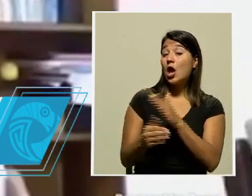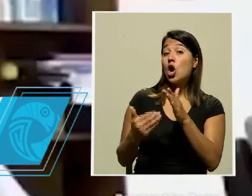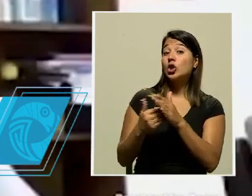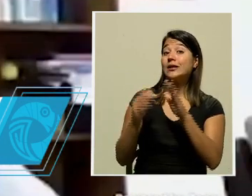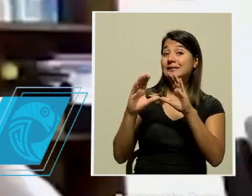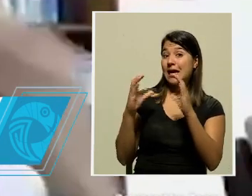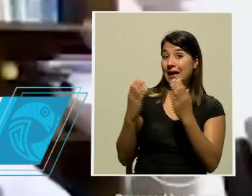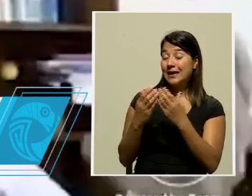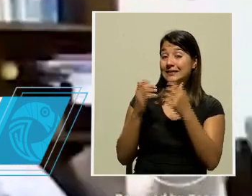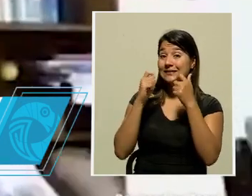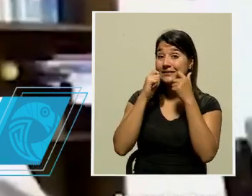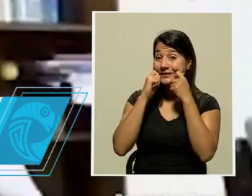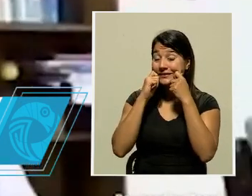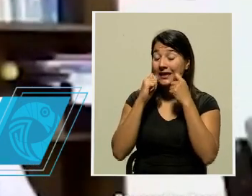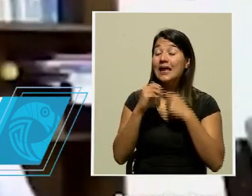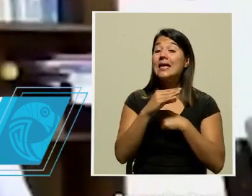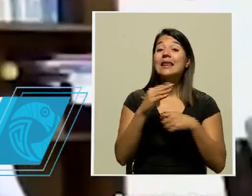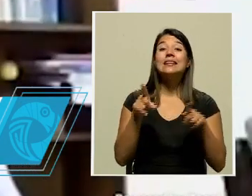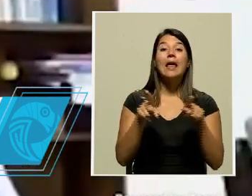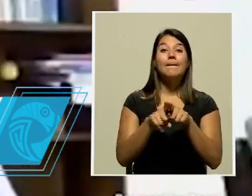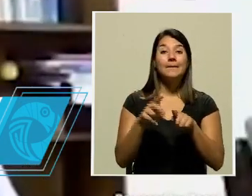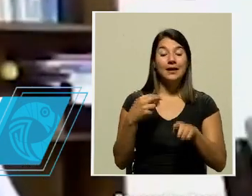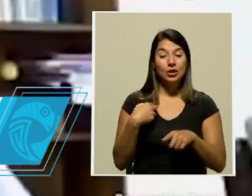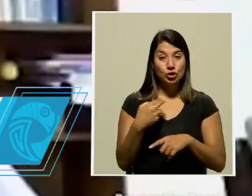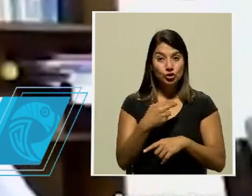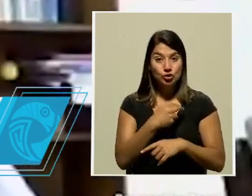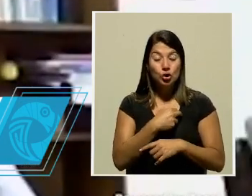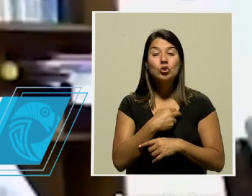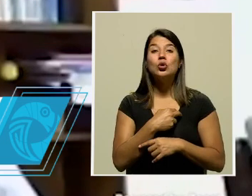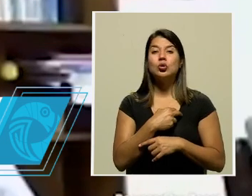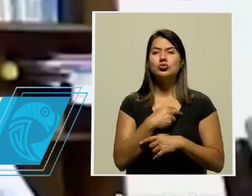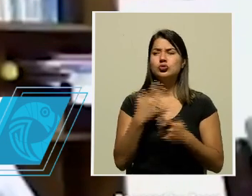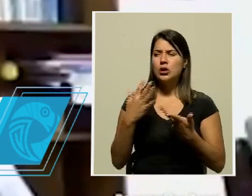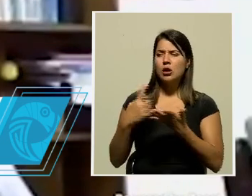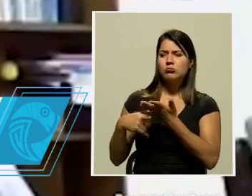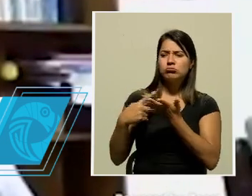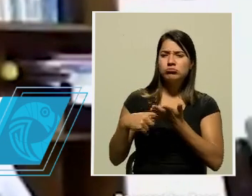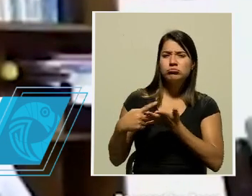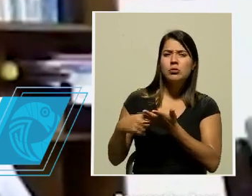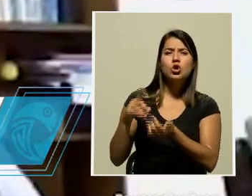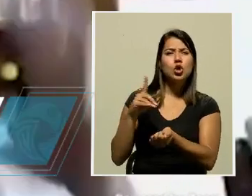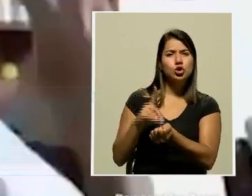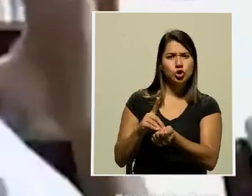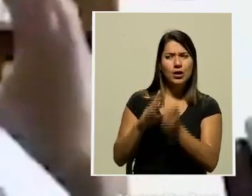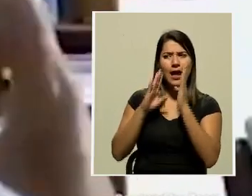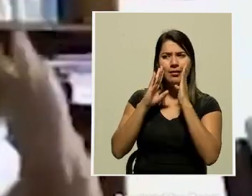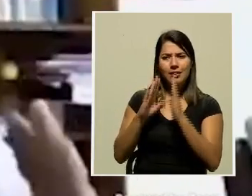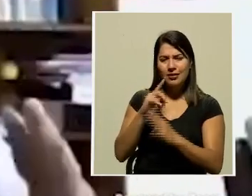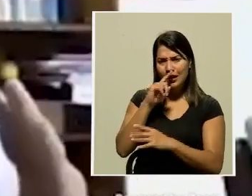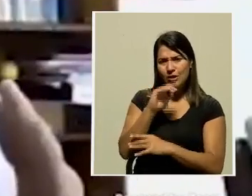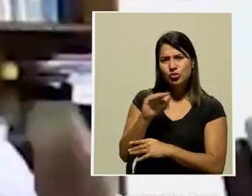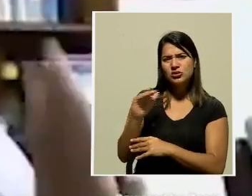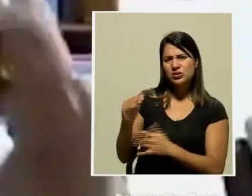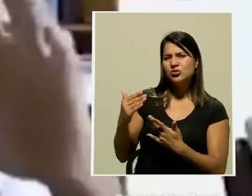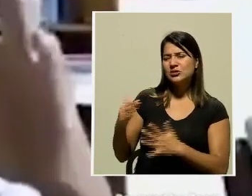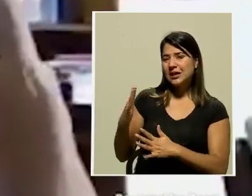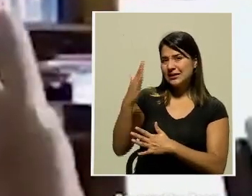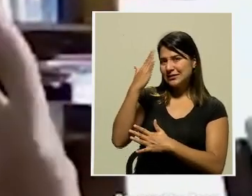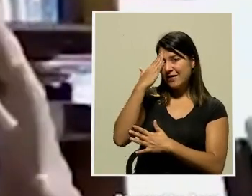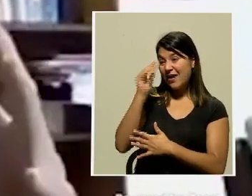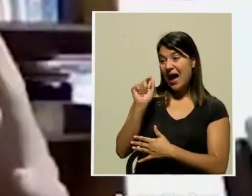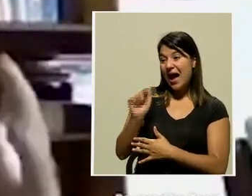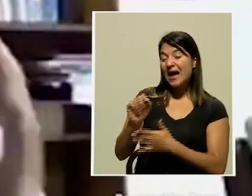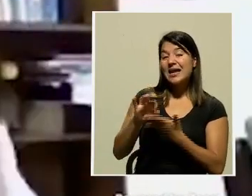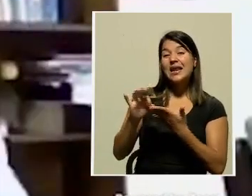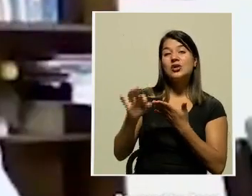cuña, hemos estado hablando en estos días y los pediatras siempre lo hemos sabido, la escuela es un